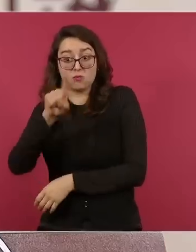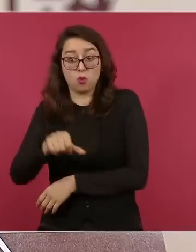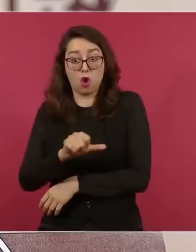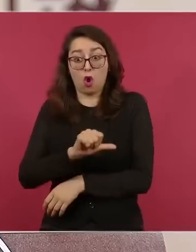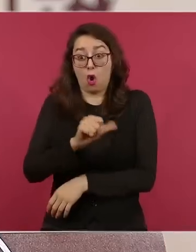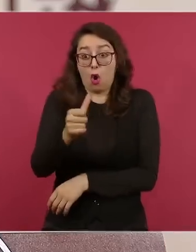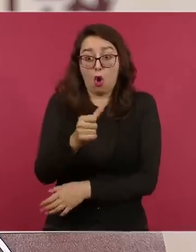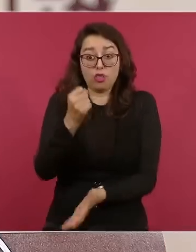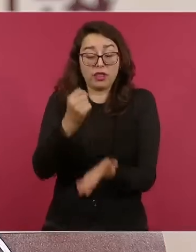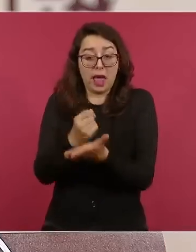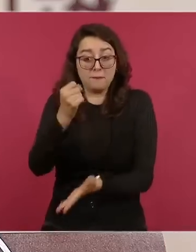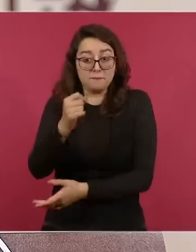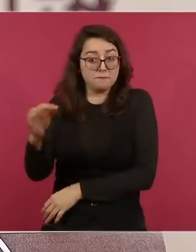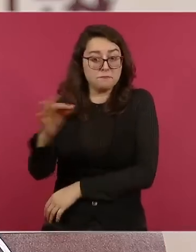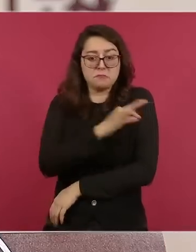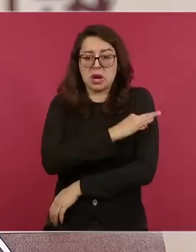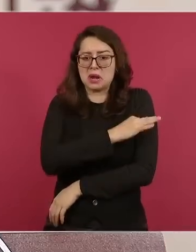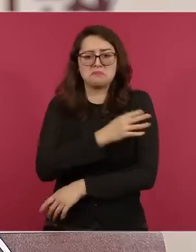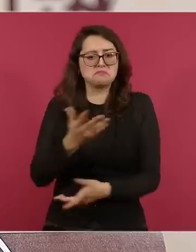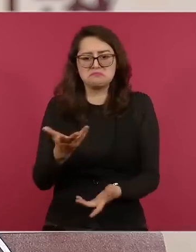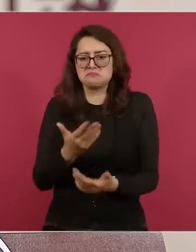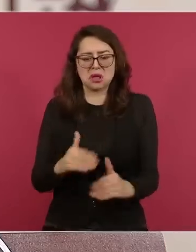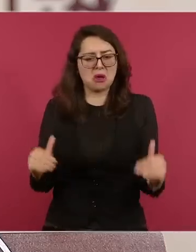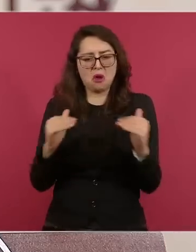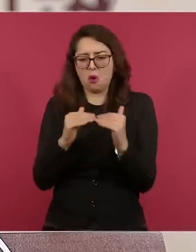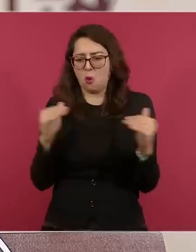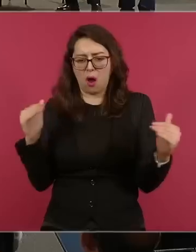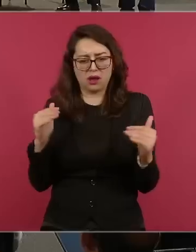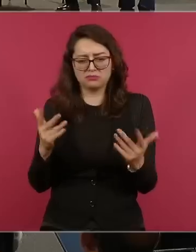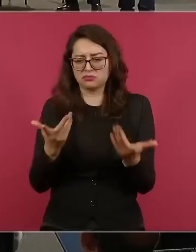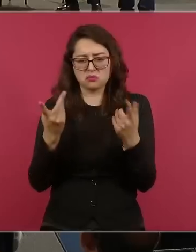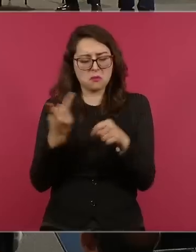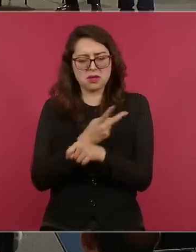vacunas y sigue siendo igual de efectivo, igual de seguro.